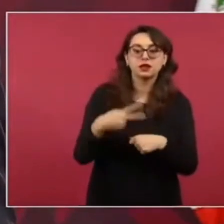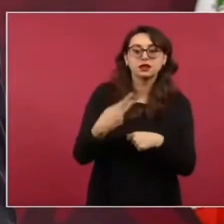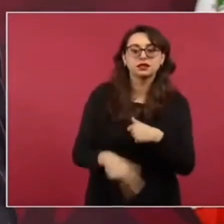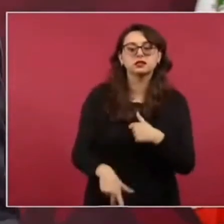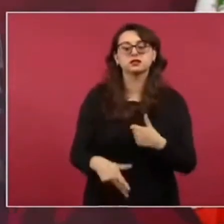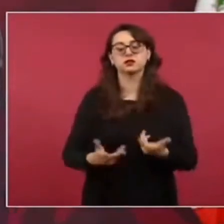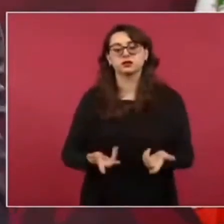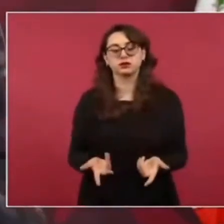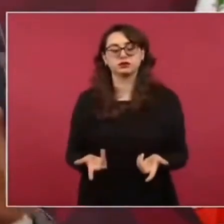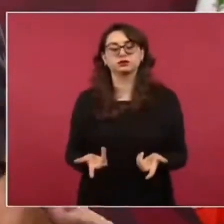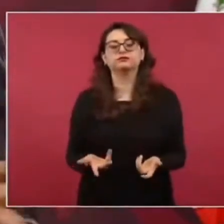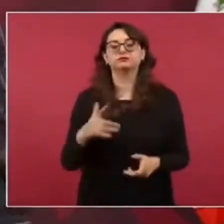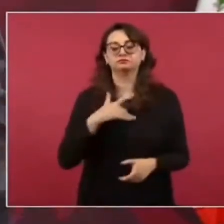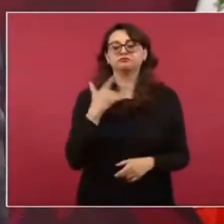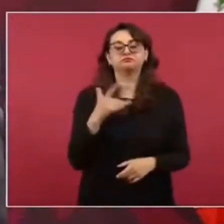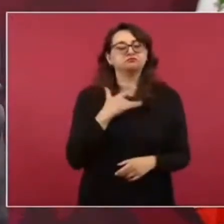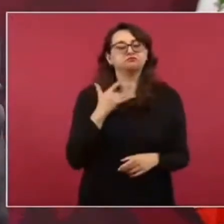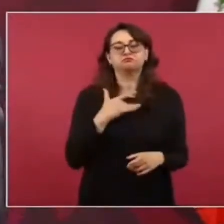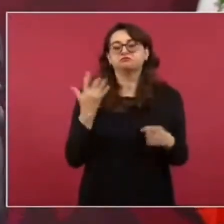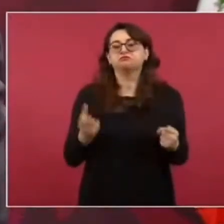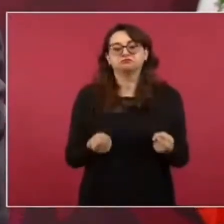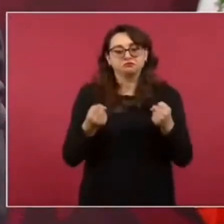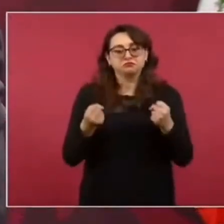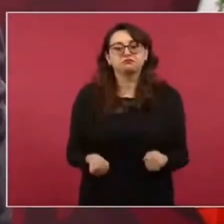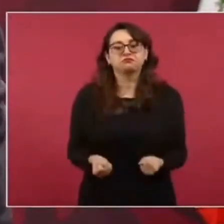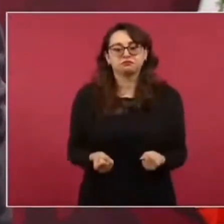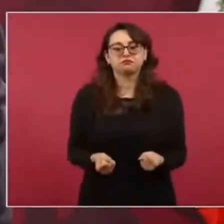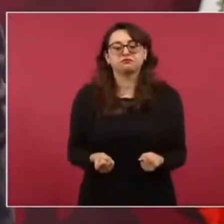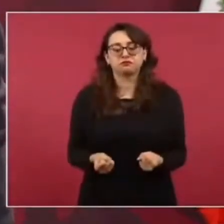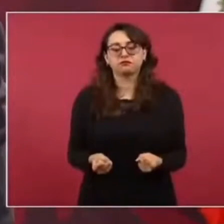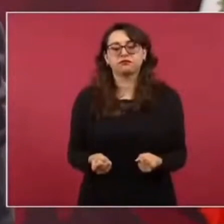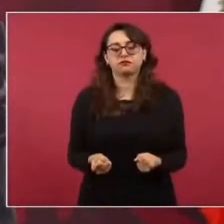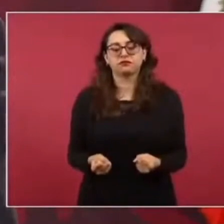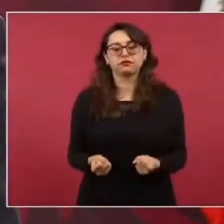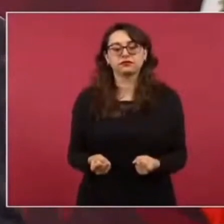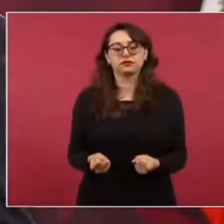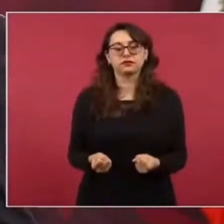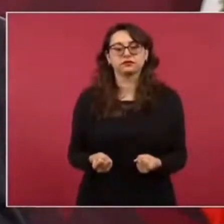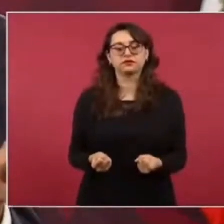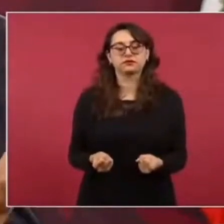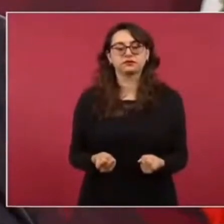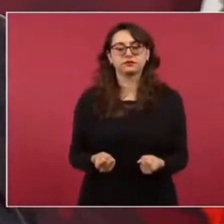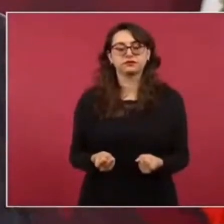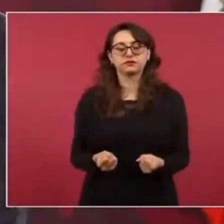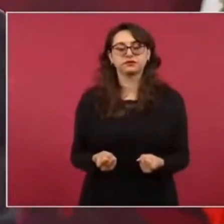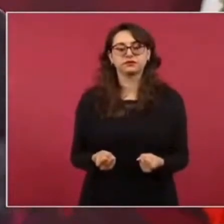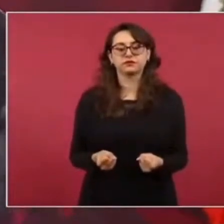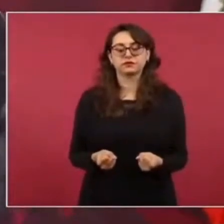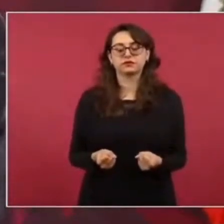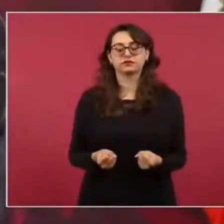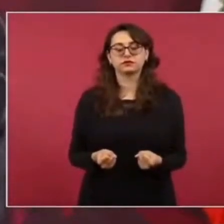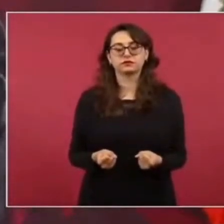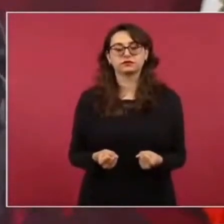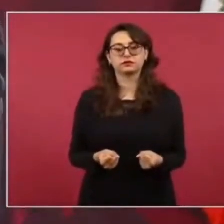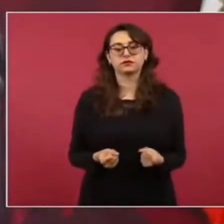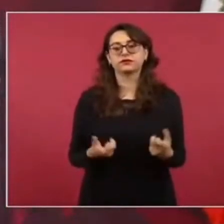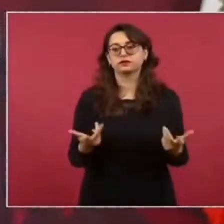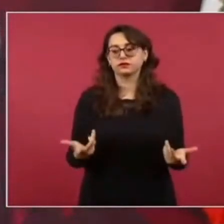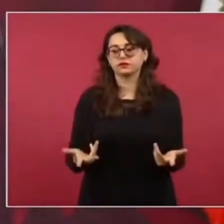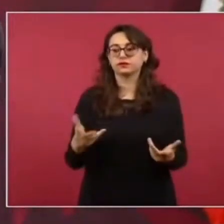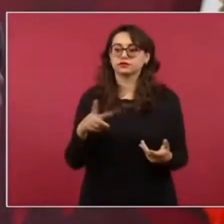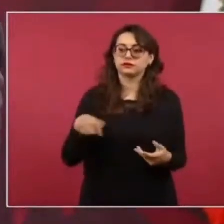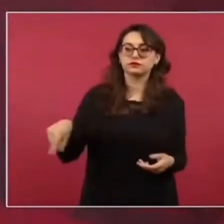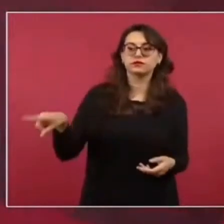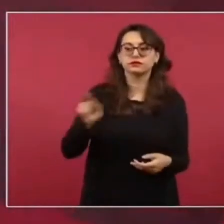entonces estoy seguro de que por los valores que se